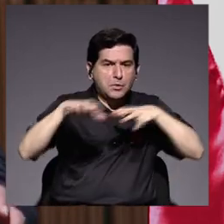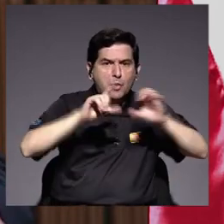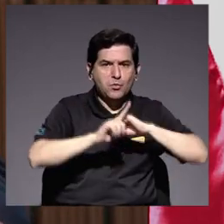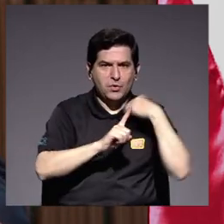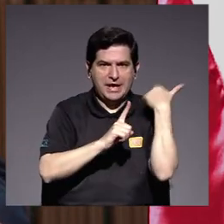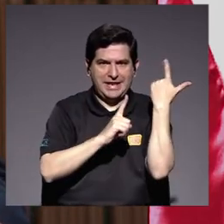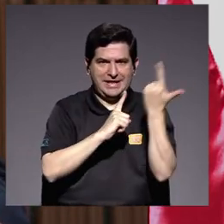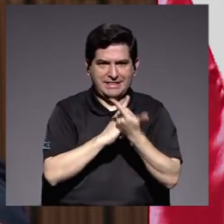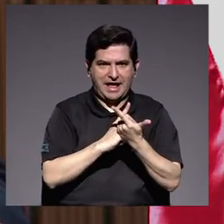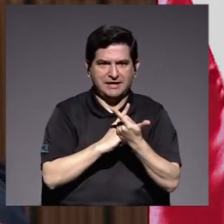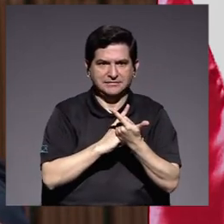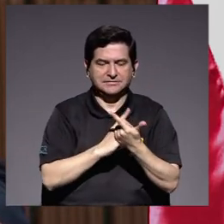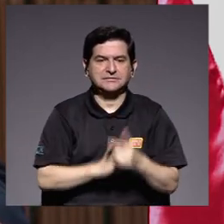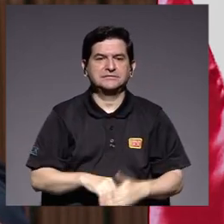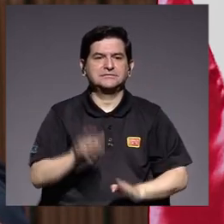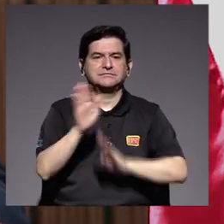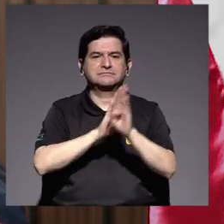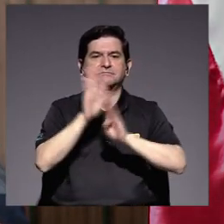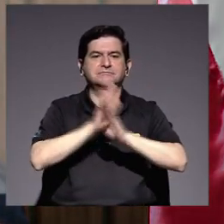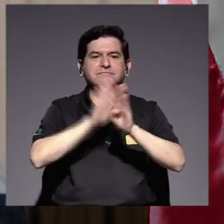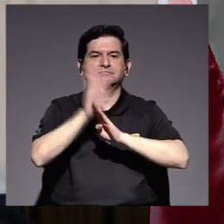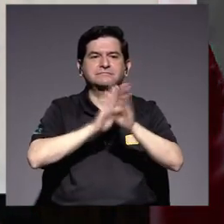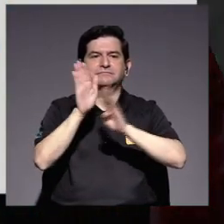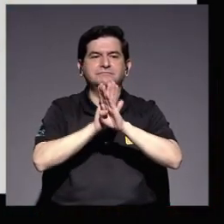social para su desarrollo